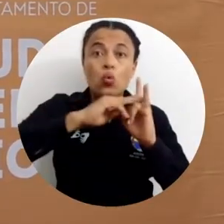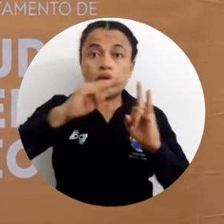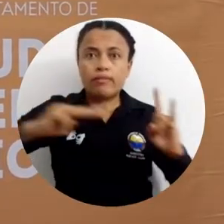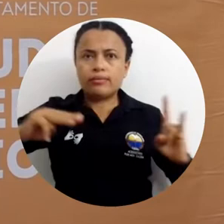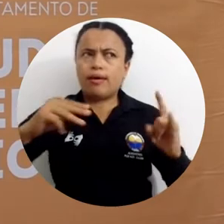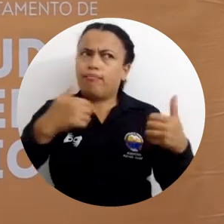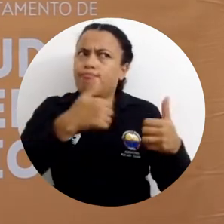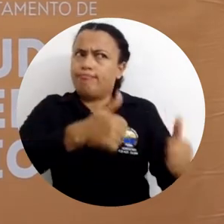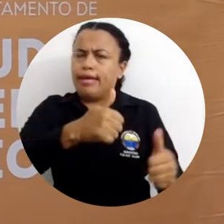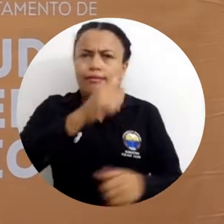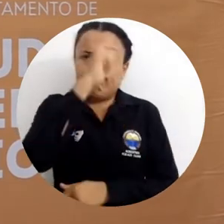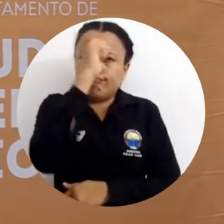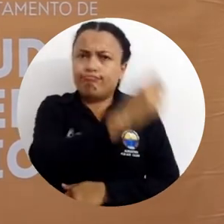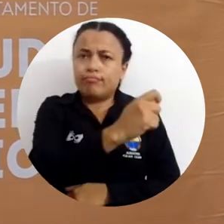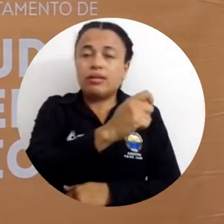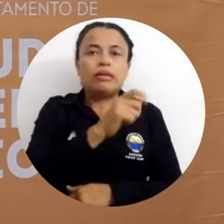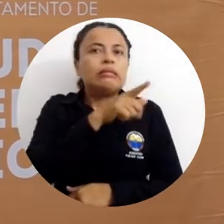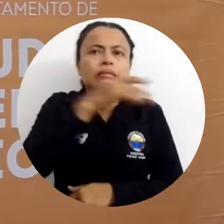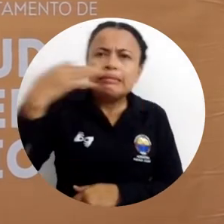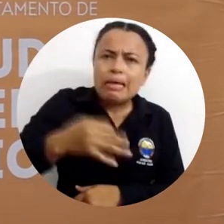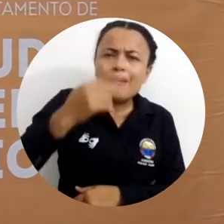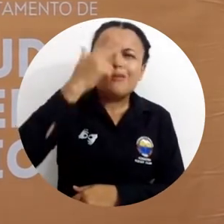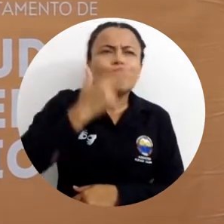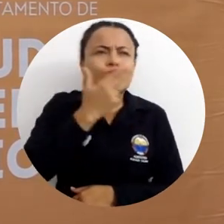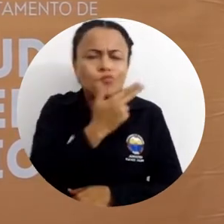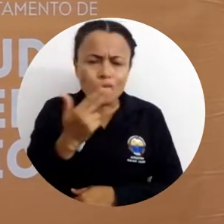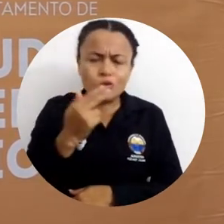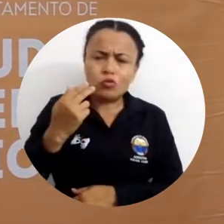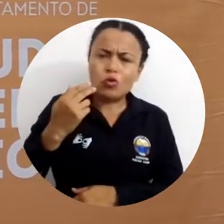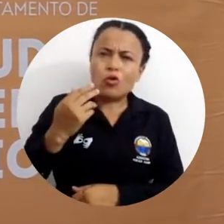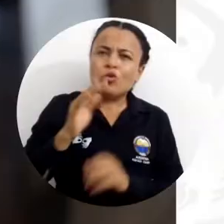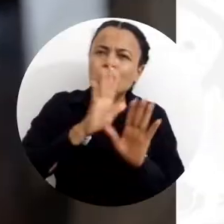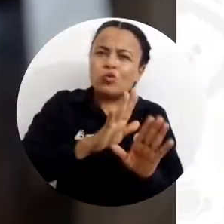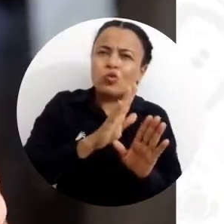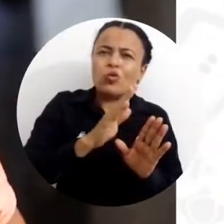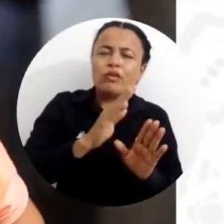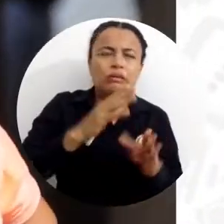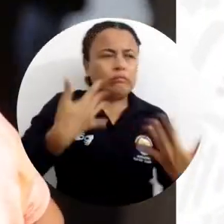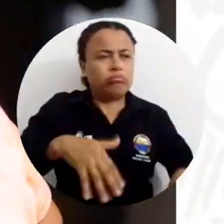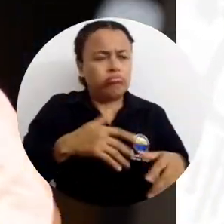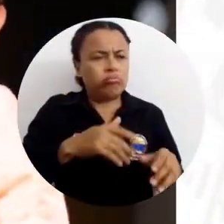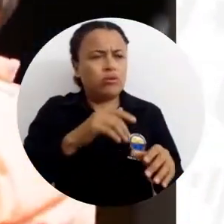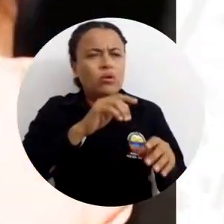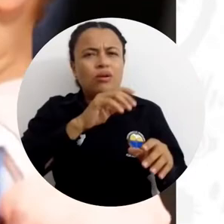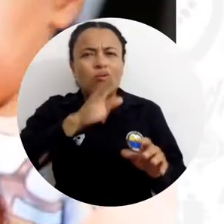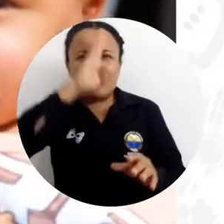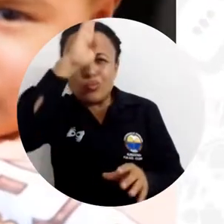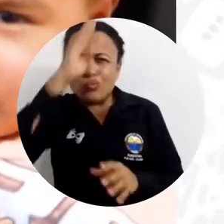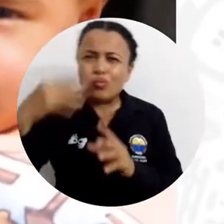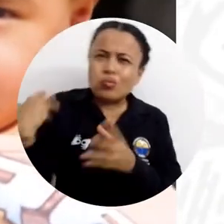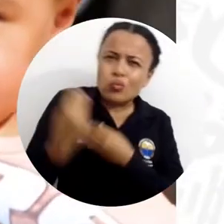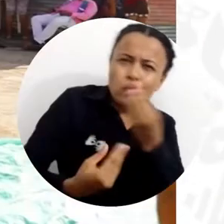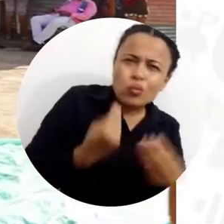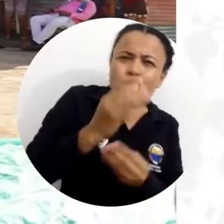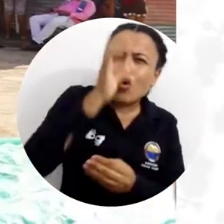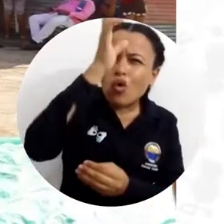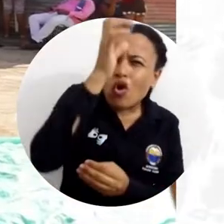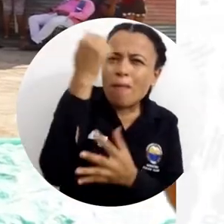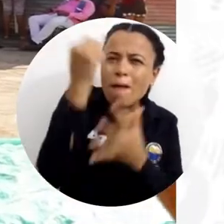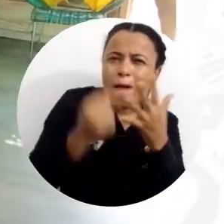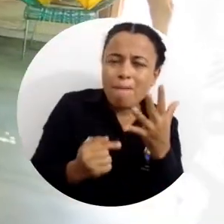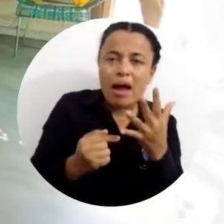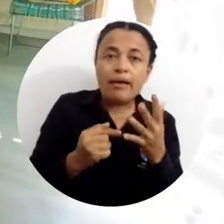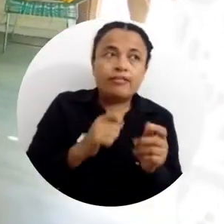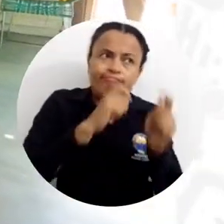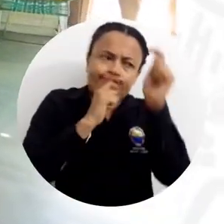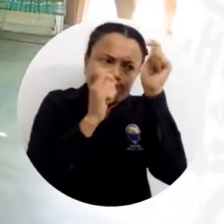universidad es que de manera sostenida ha mantenido un compromiso por valorar y preservar tradiciones culturales,